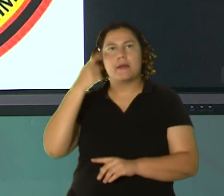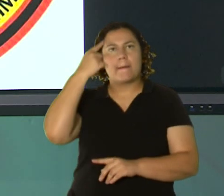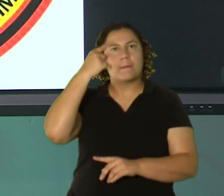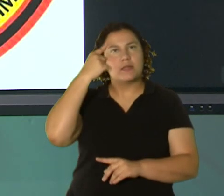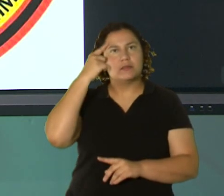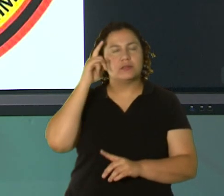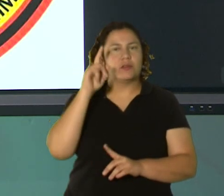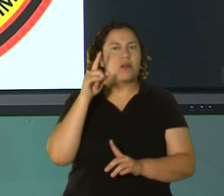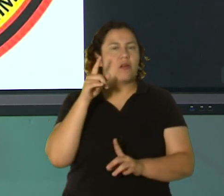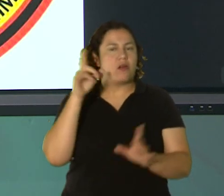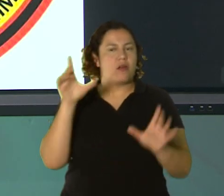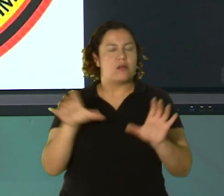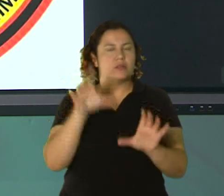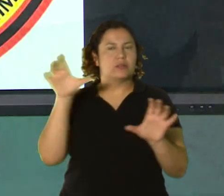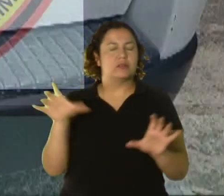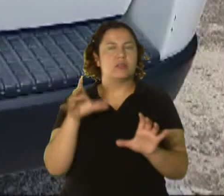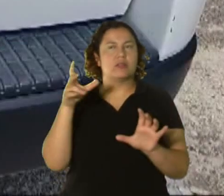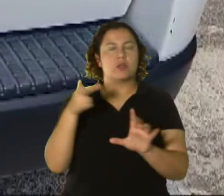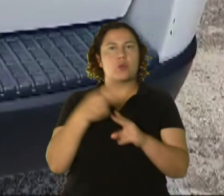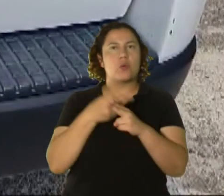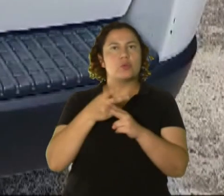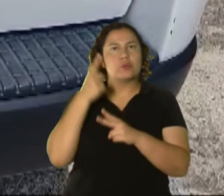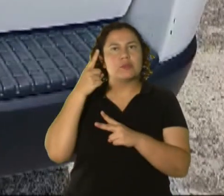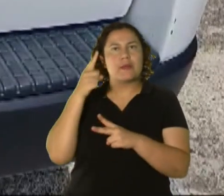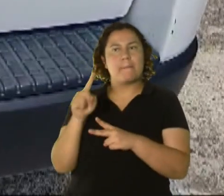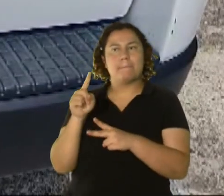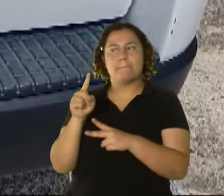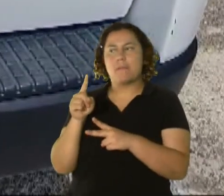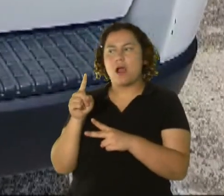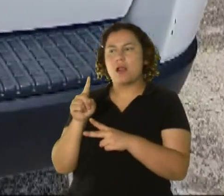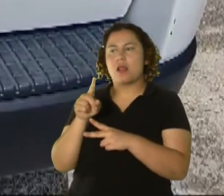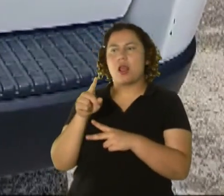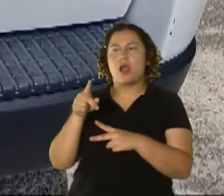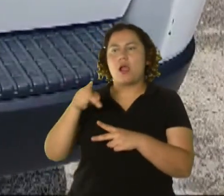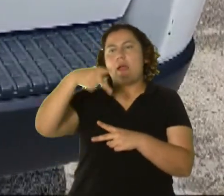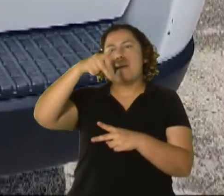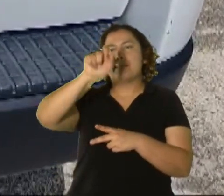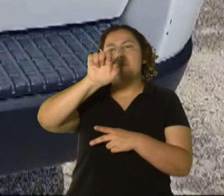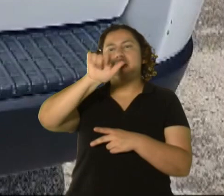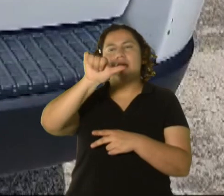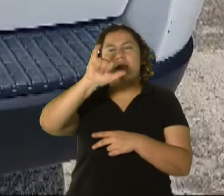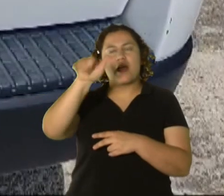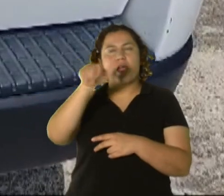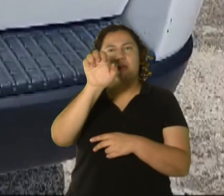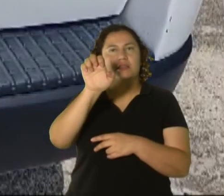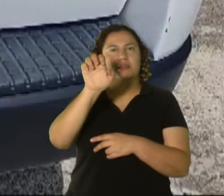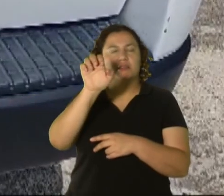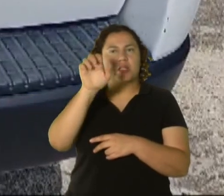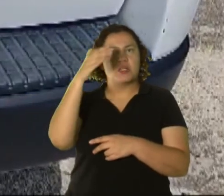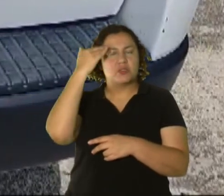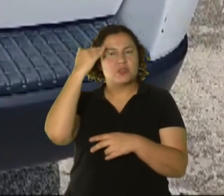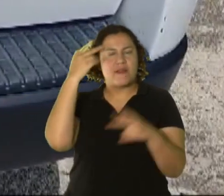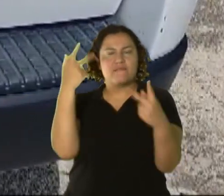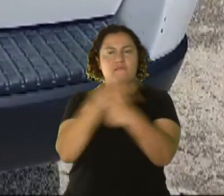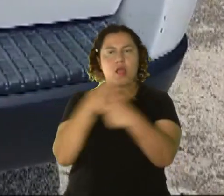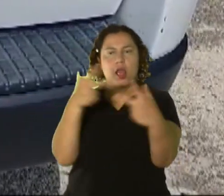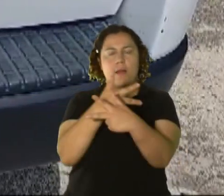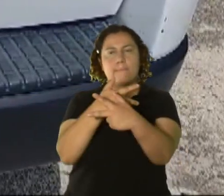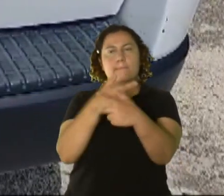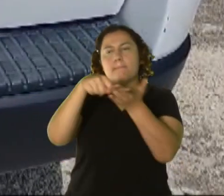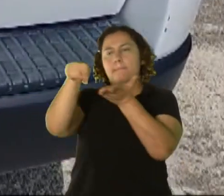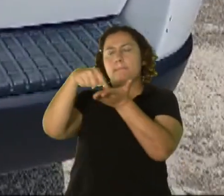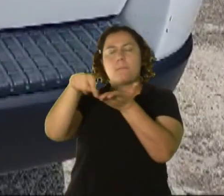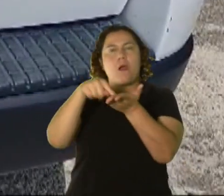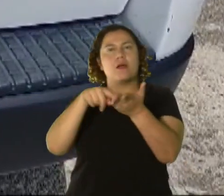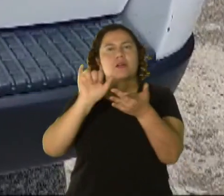pasar el peaje, porque hay personas que no depositan el peaje, es el pago en las autopistas aquí en Puerto Rico, que son